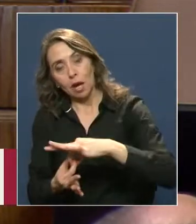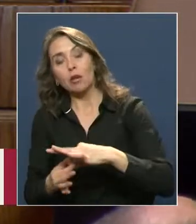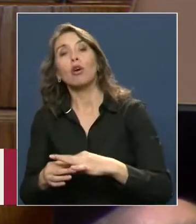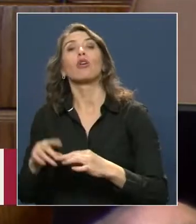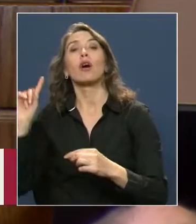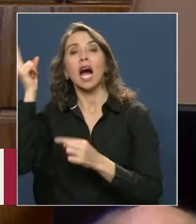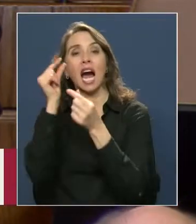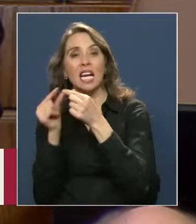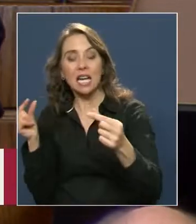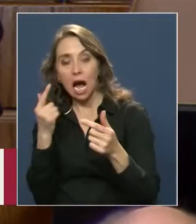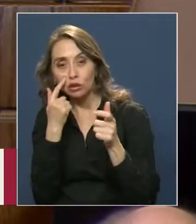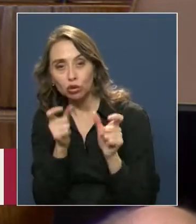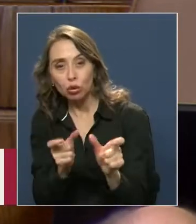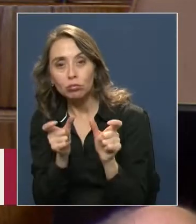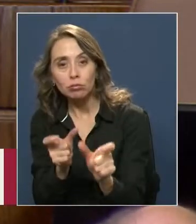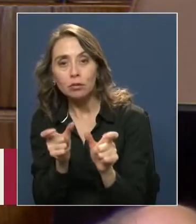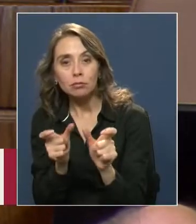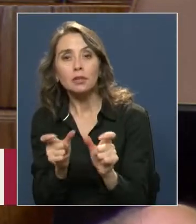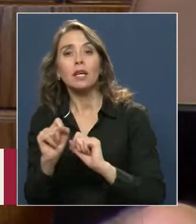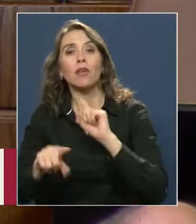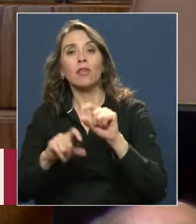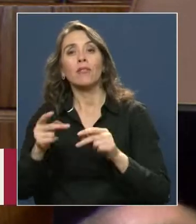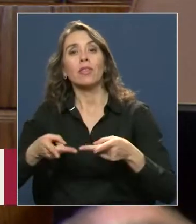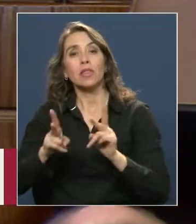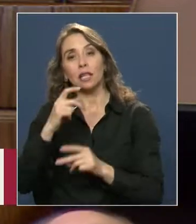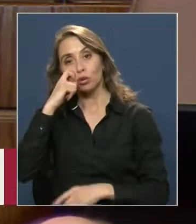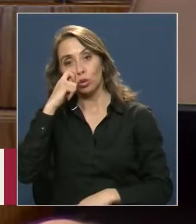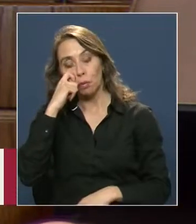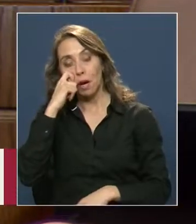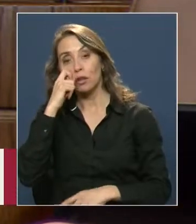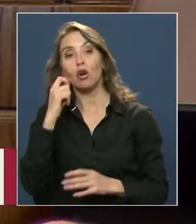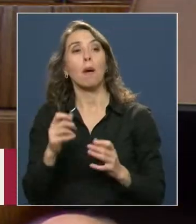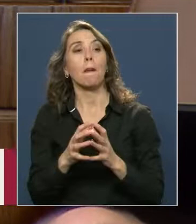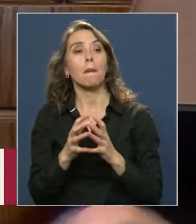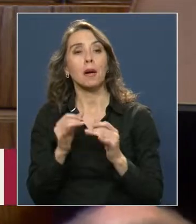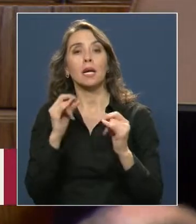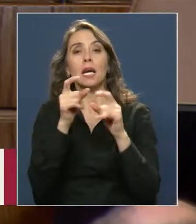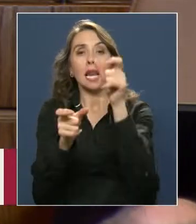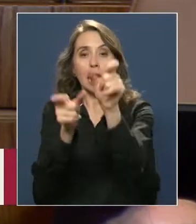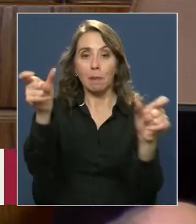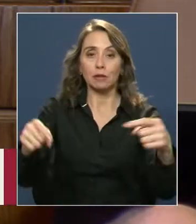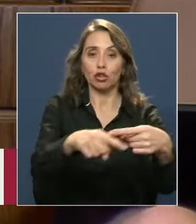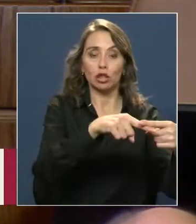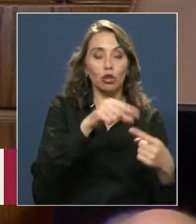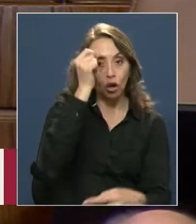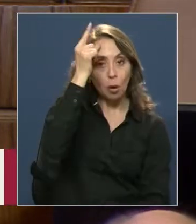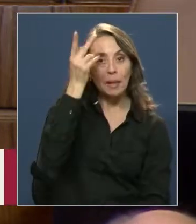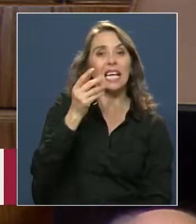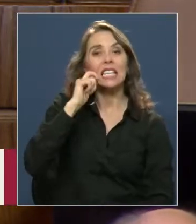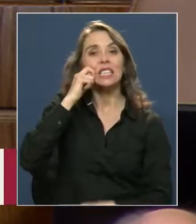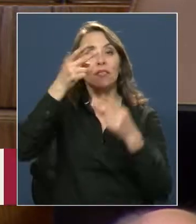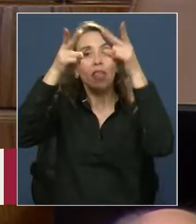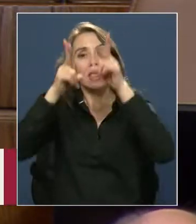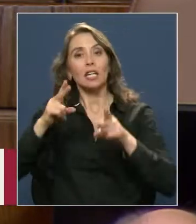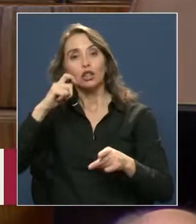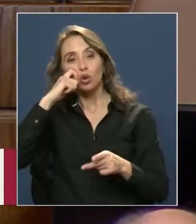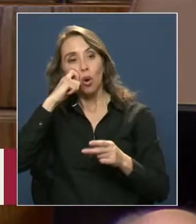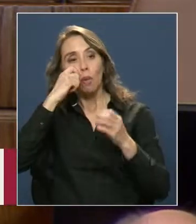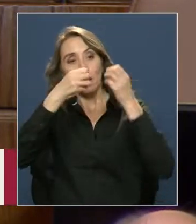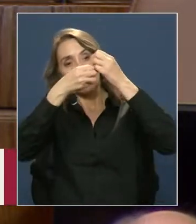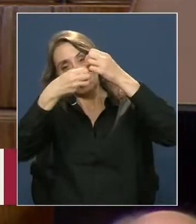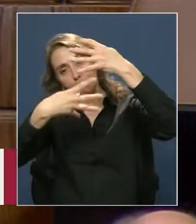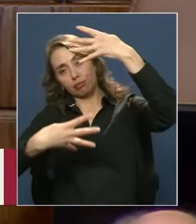un sistema eficaz de seguimiento y defensa de los derechos humanos, ampliar la comprensión social de los derechos humanos en todas sus dimensiones,